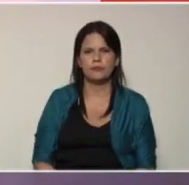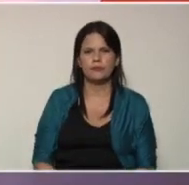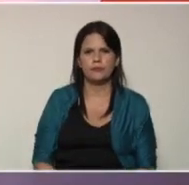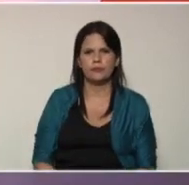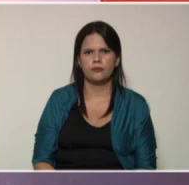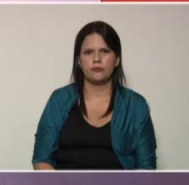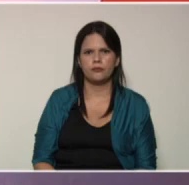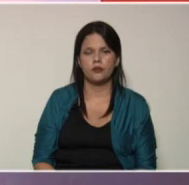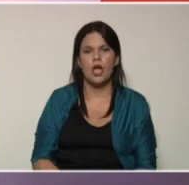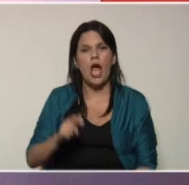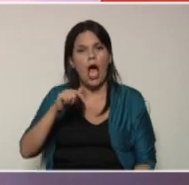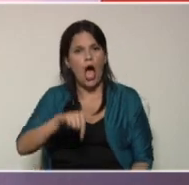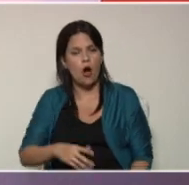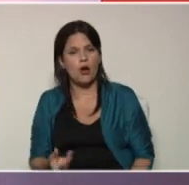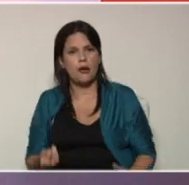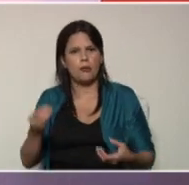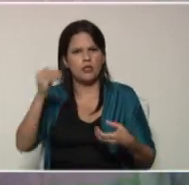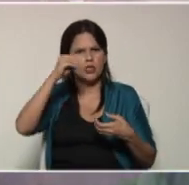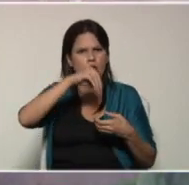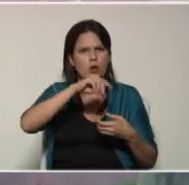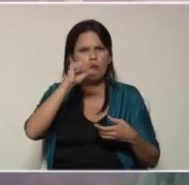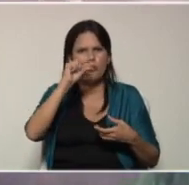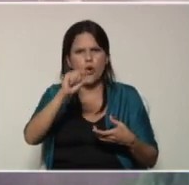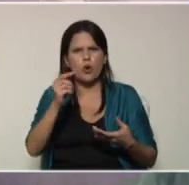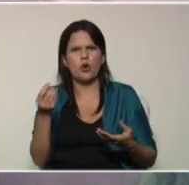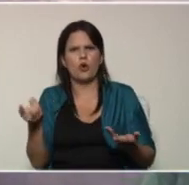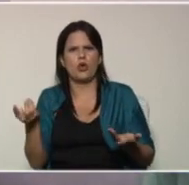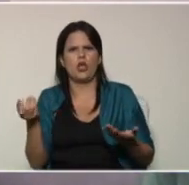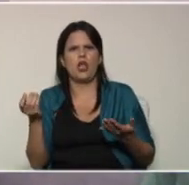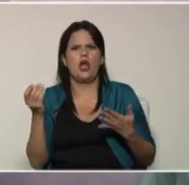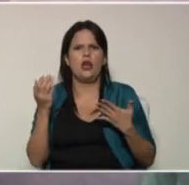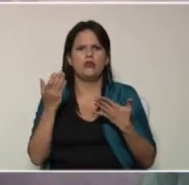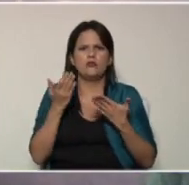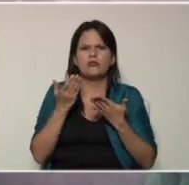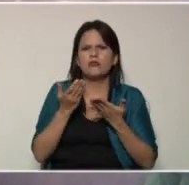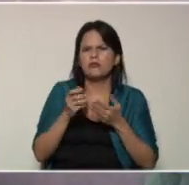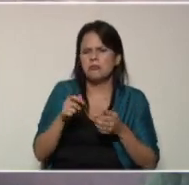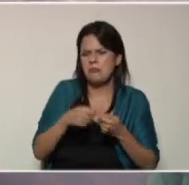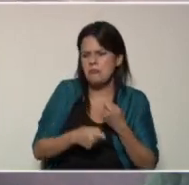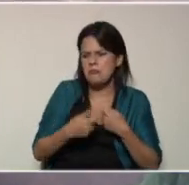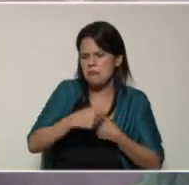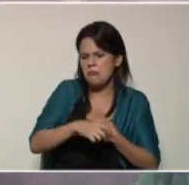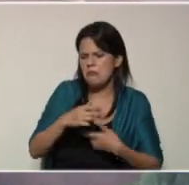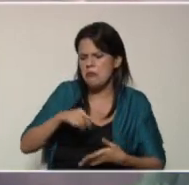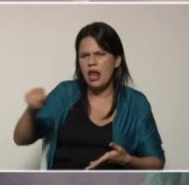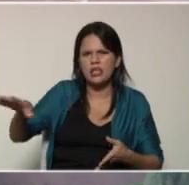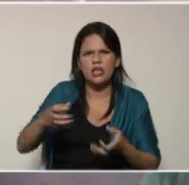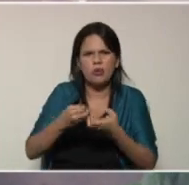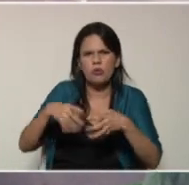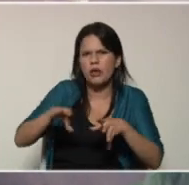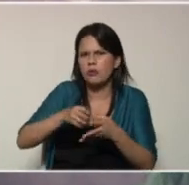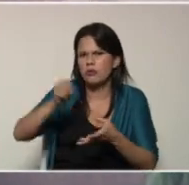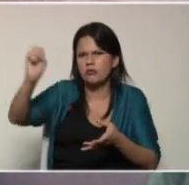ahora vamos a agregar un poco de las conchas de las frutas o verduras que tenemos en casa